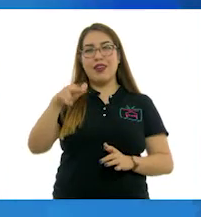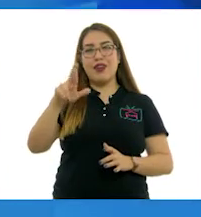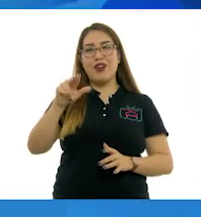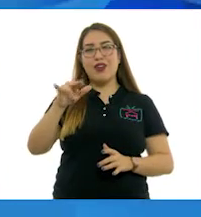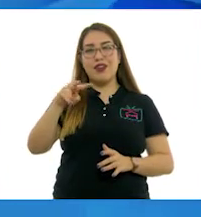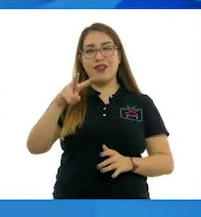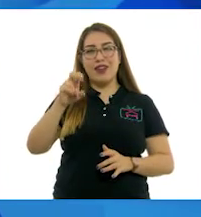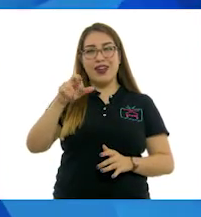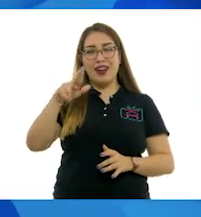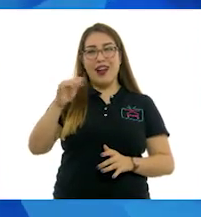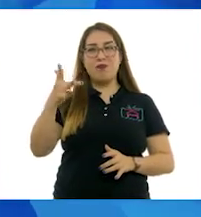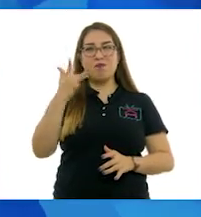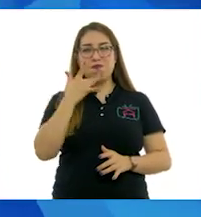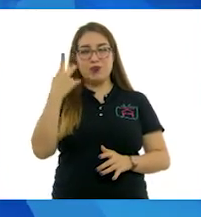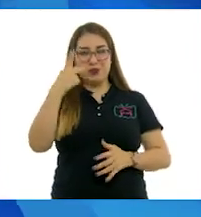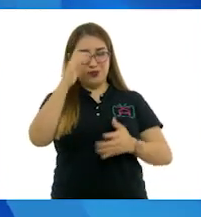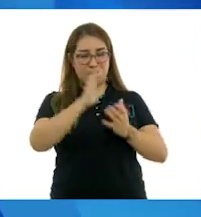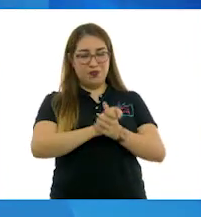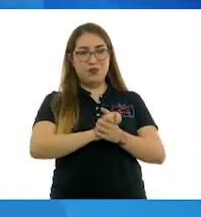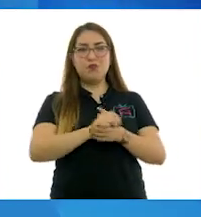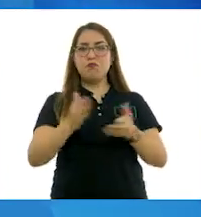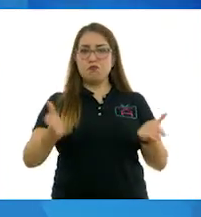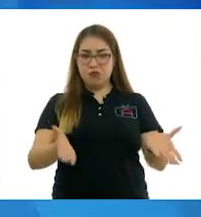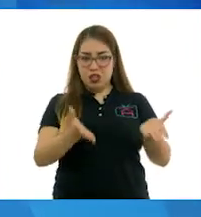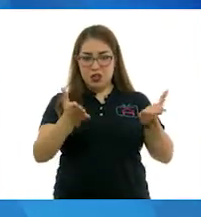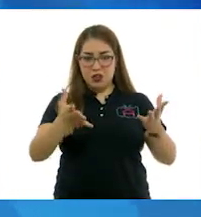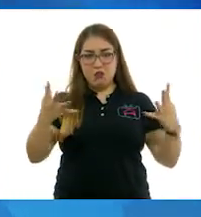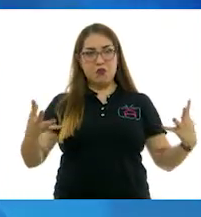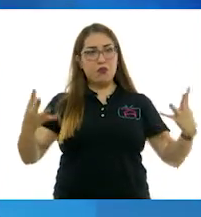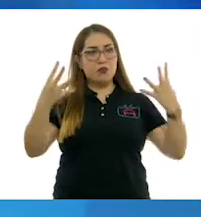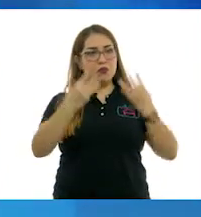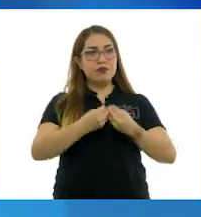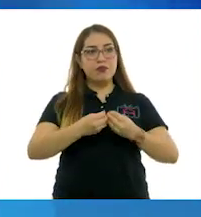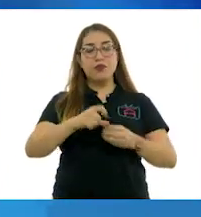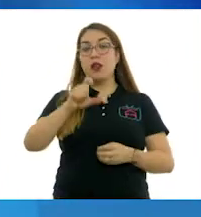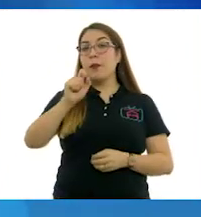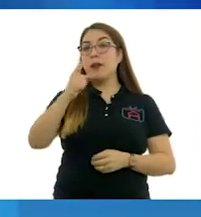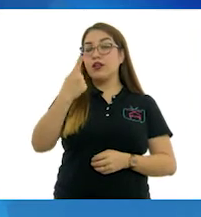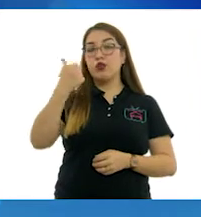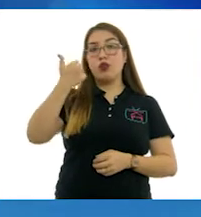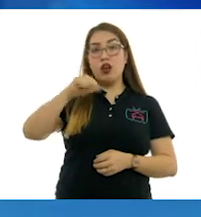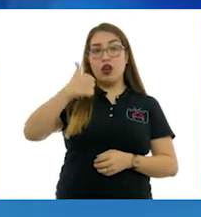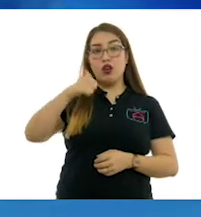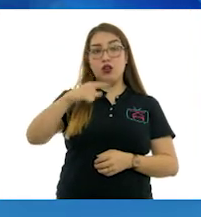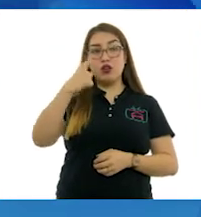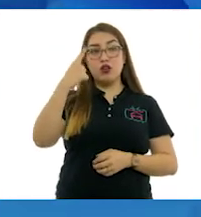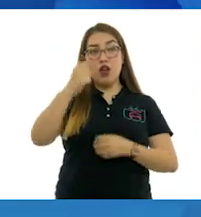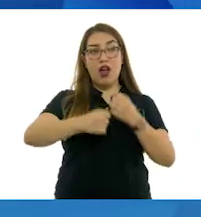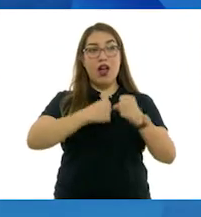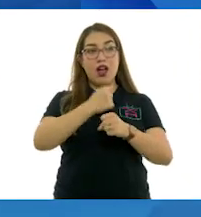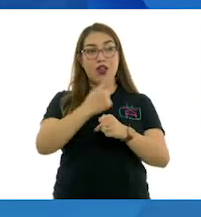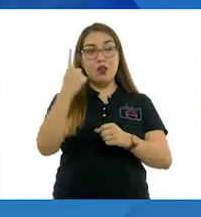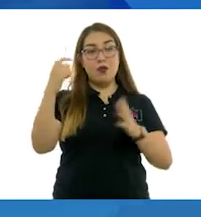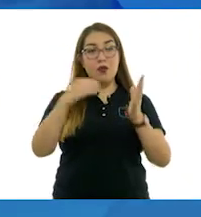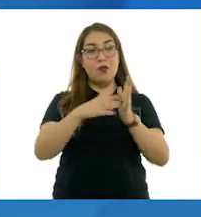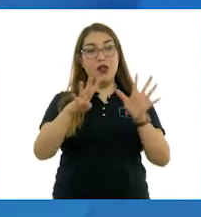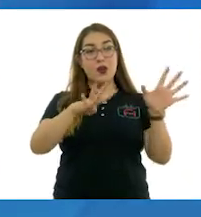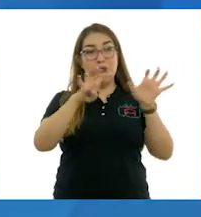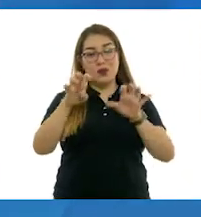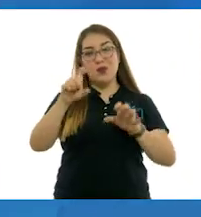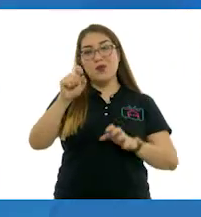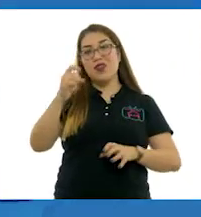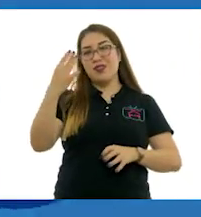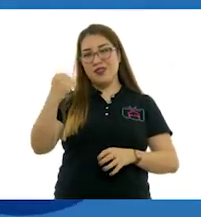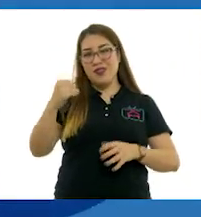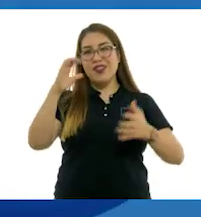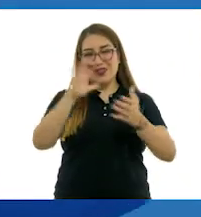trabajos y éste la animó a continuar pintando. El 21 de agosto del año 1929 contrajeron